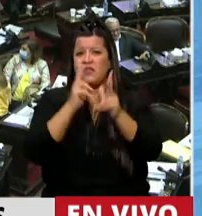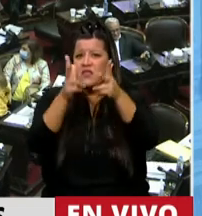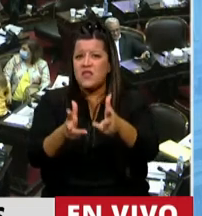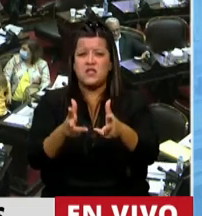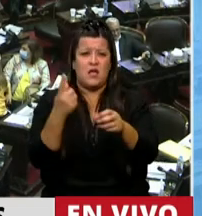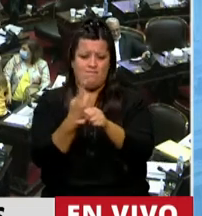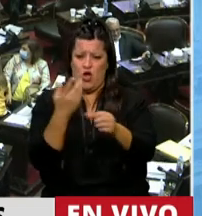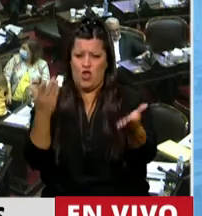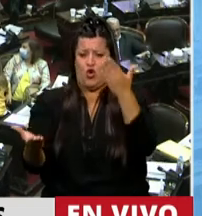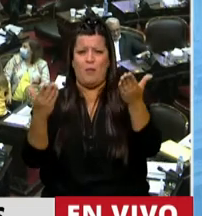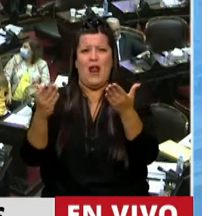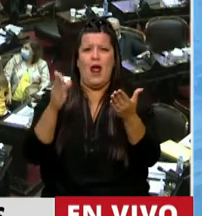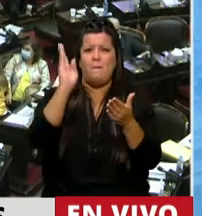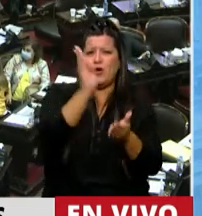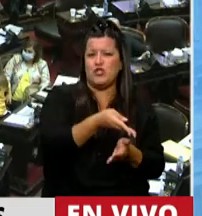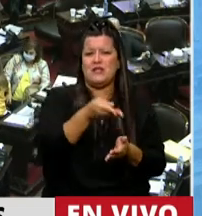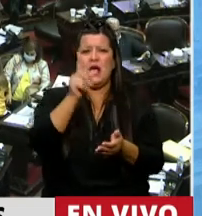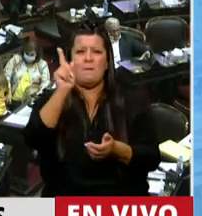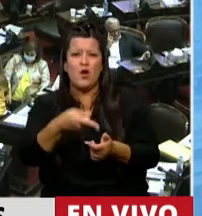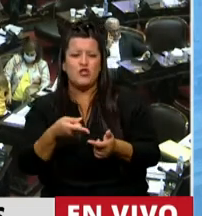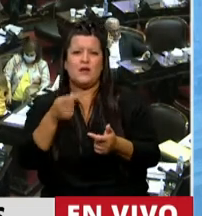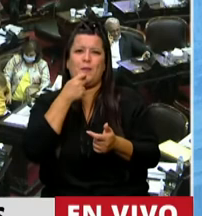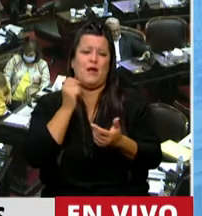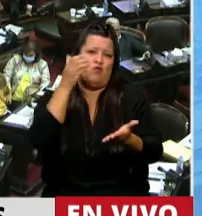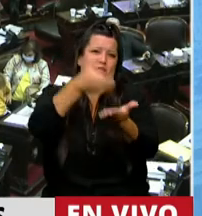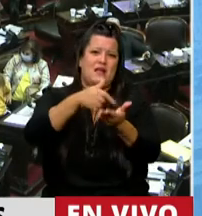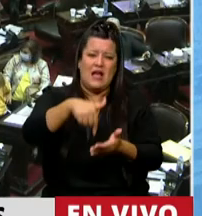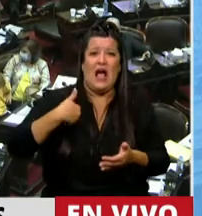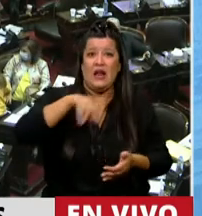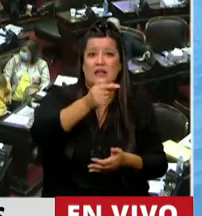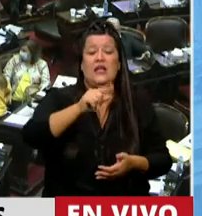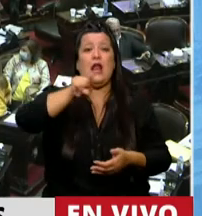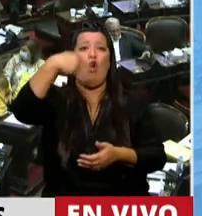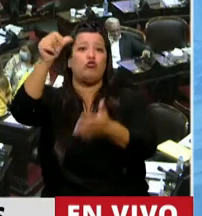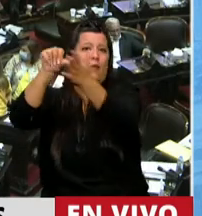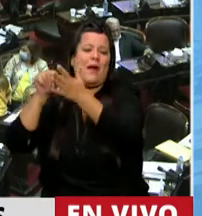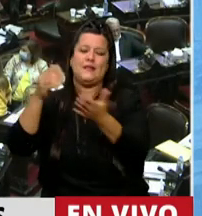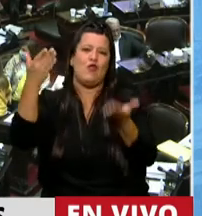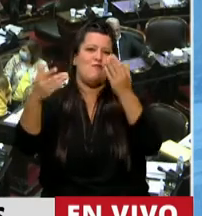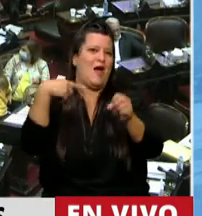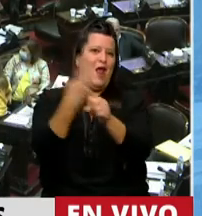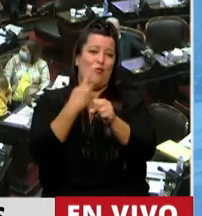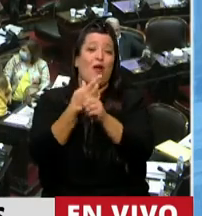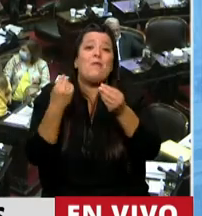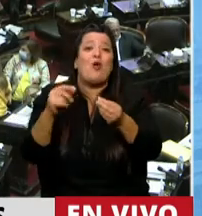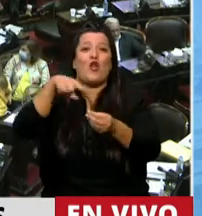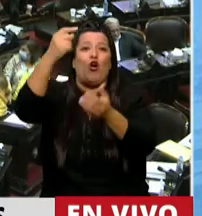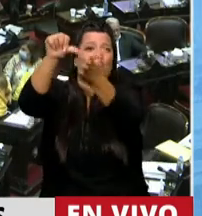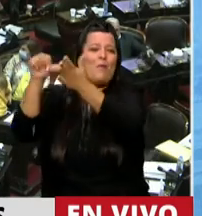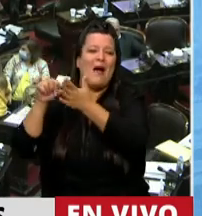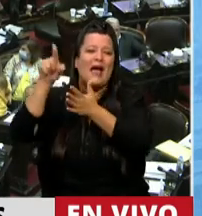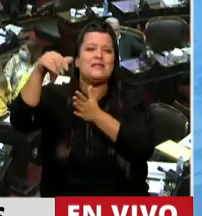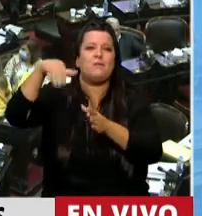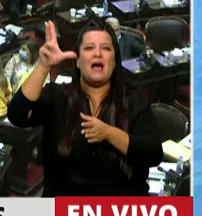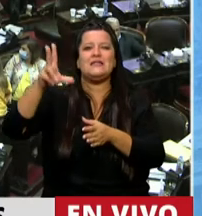no se puede comparar los porcentajes de cuánto se invierte en Argentina y en otros países porque en otros países se mezcla